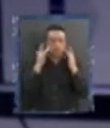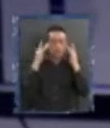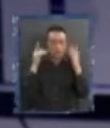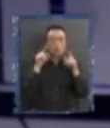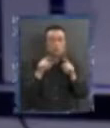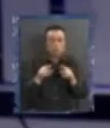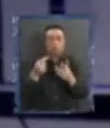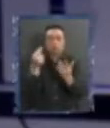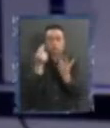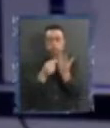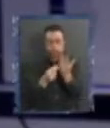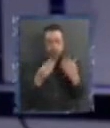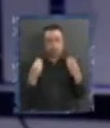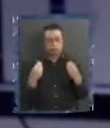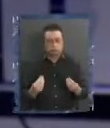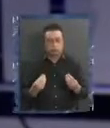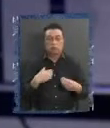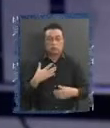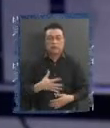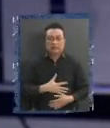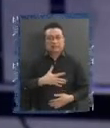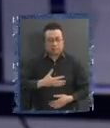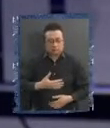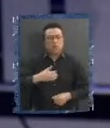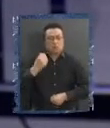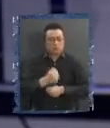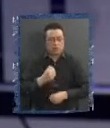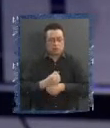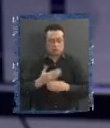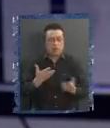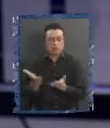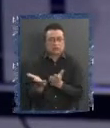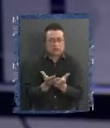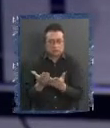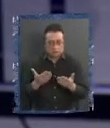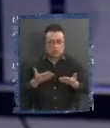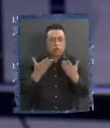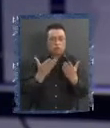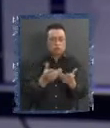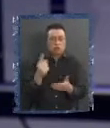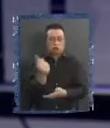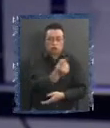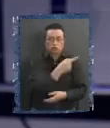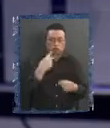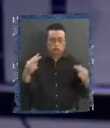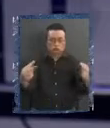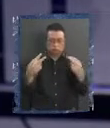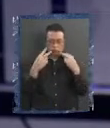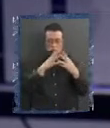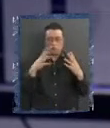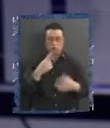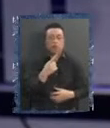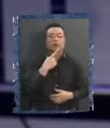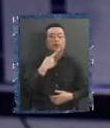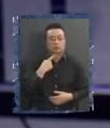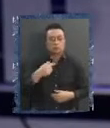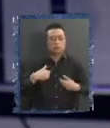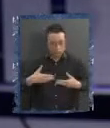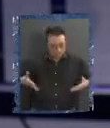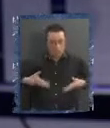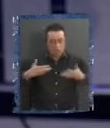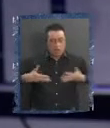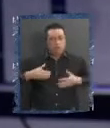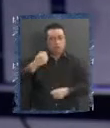resultados sentimos que estamos haciendo un servicio y sentimos también que ustedes están muy interesados así que nos anima a seguir